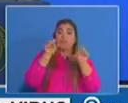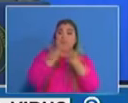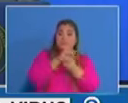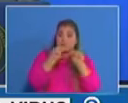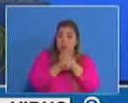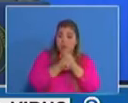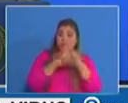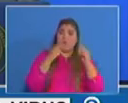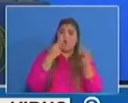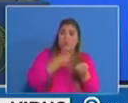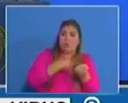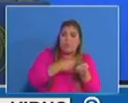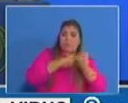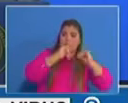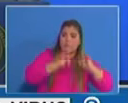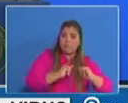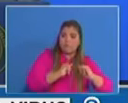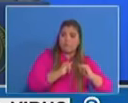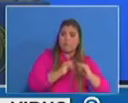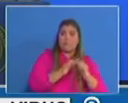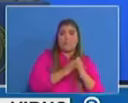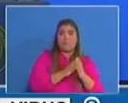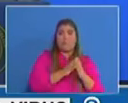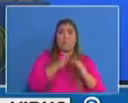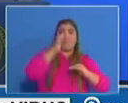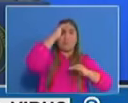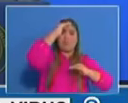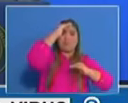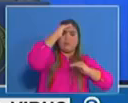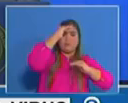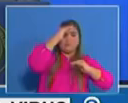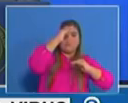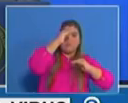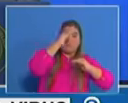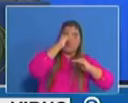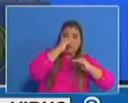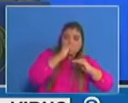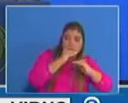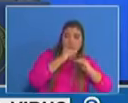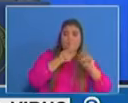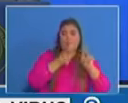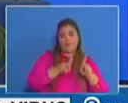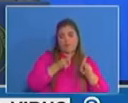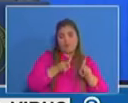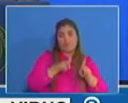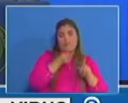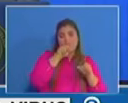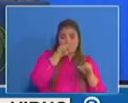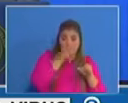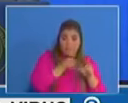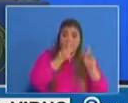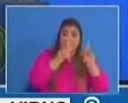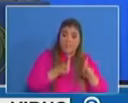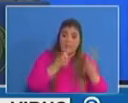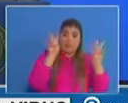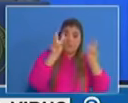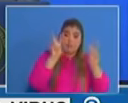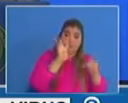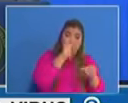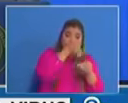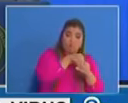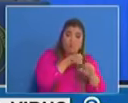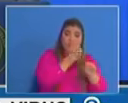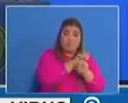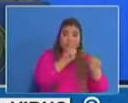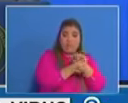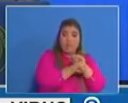un comportamiento donde se ha venido aplanando dado que el número de casos que permanecen en sala de hospitalización también se